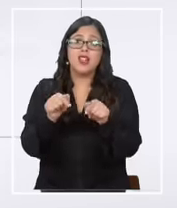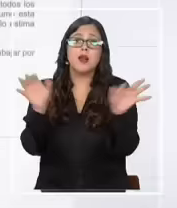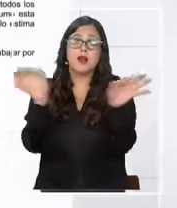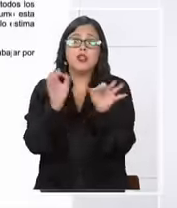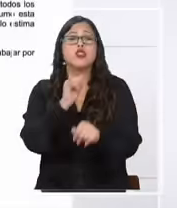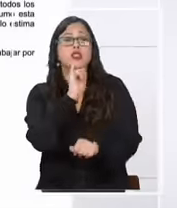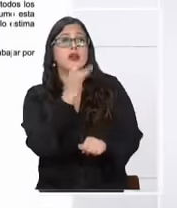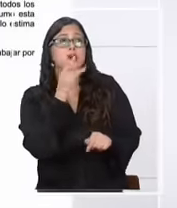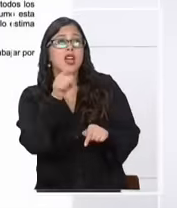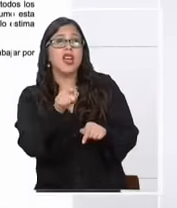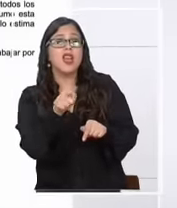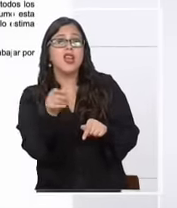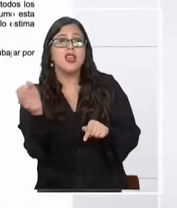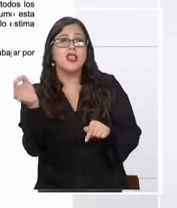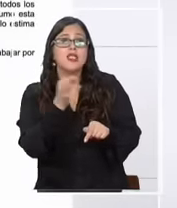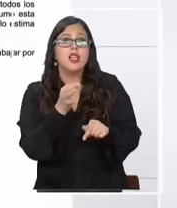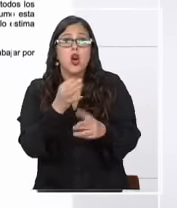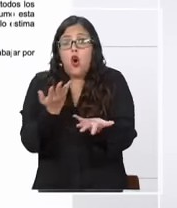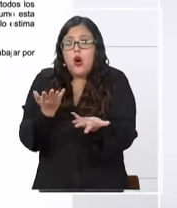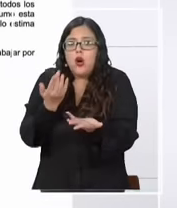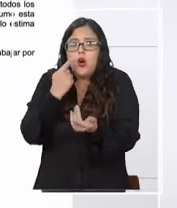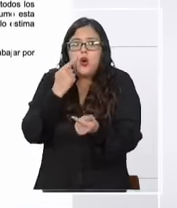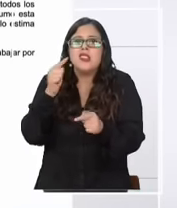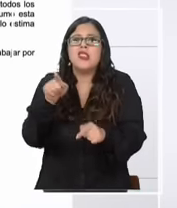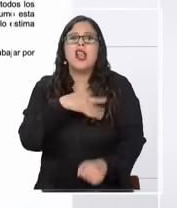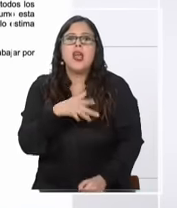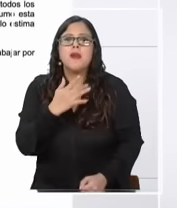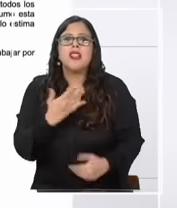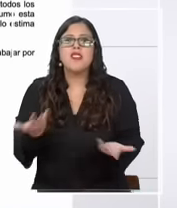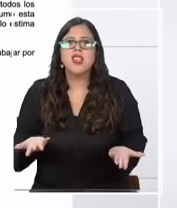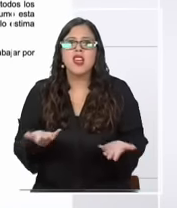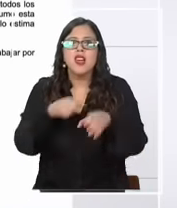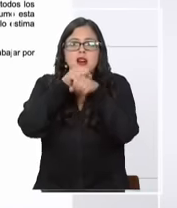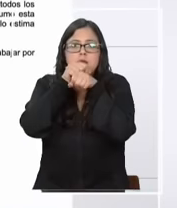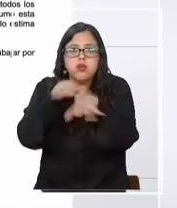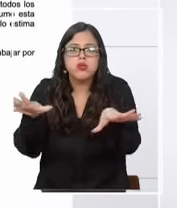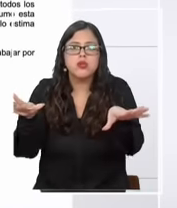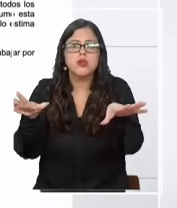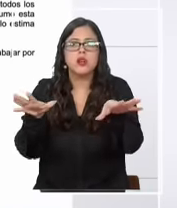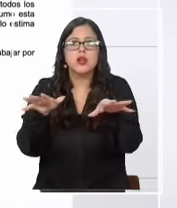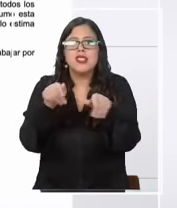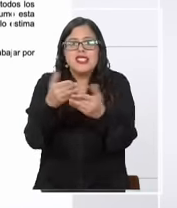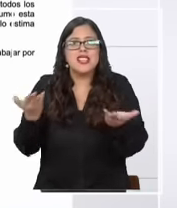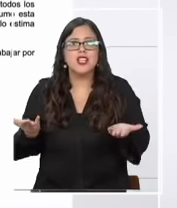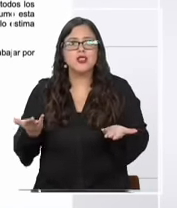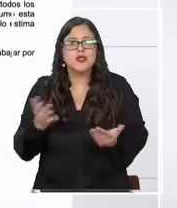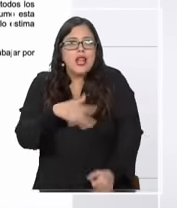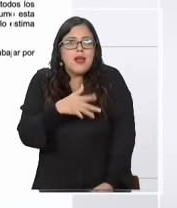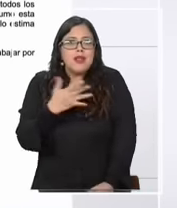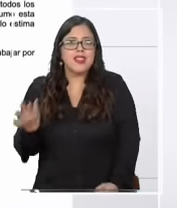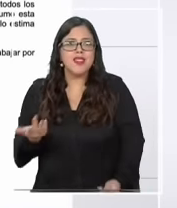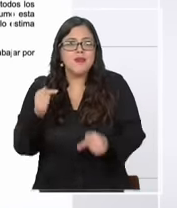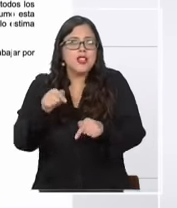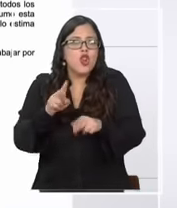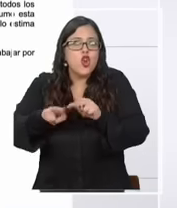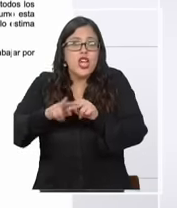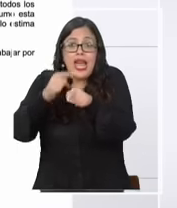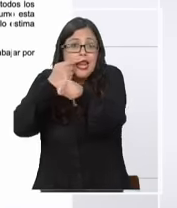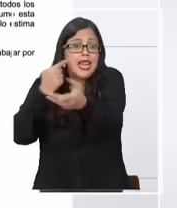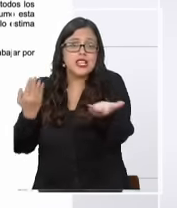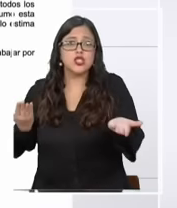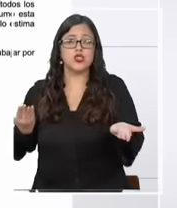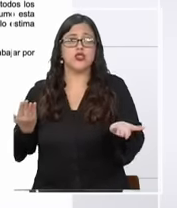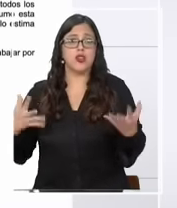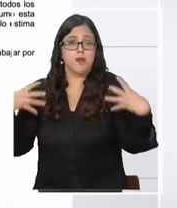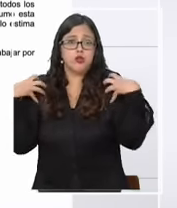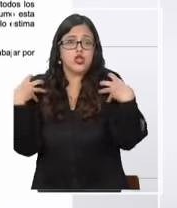por supuesto porque dice termina diciendo es lamentable la filtración y eso él está lamentando lo que él mismo hizo de alguna